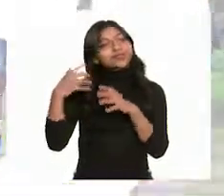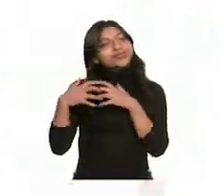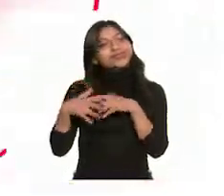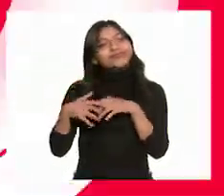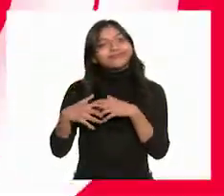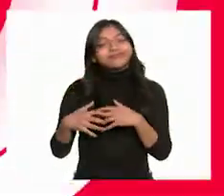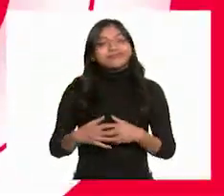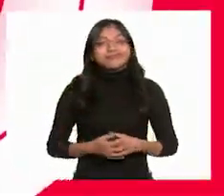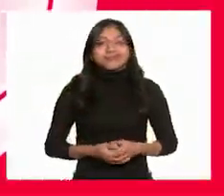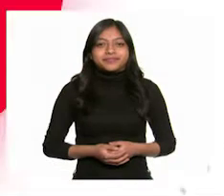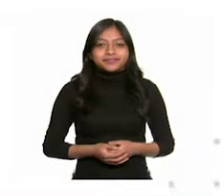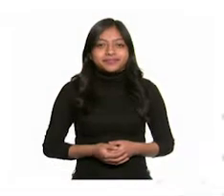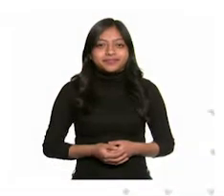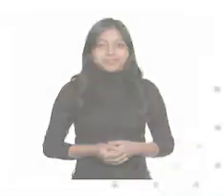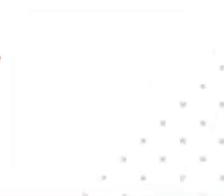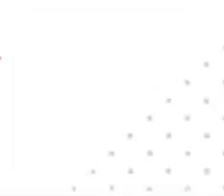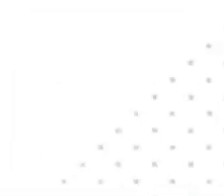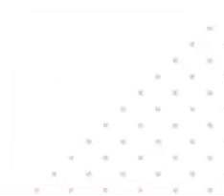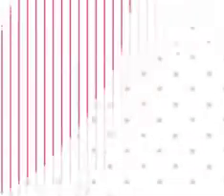mente!